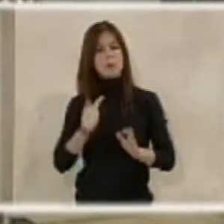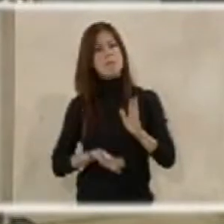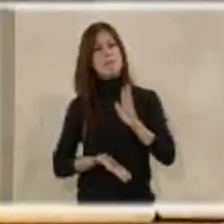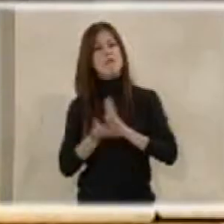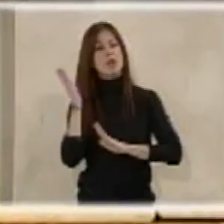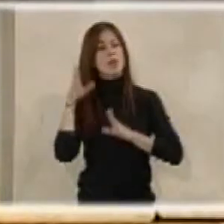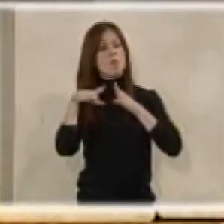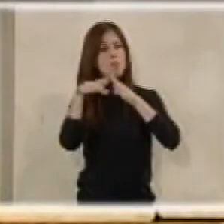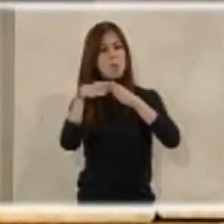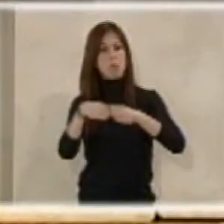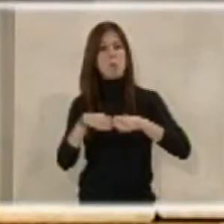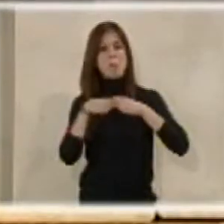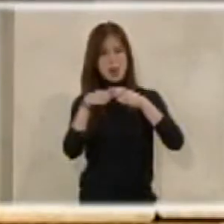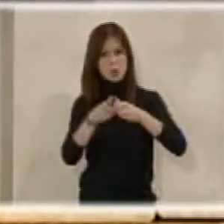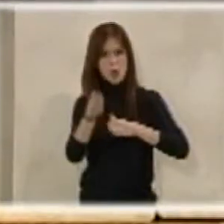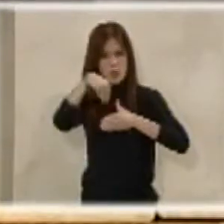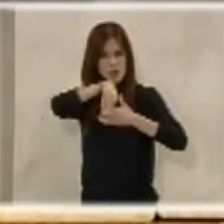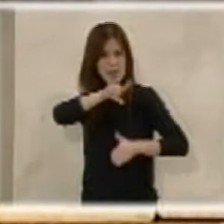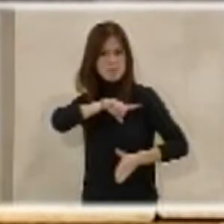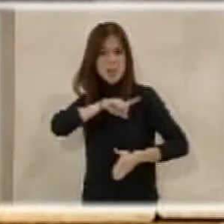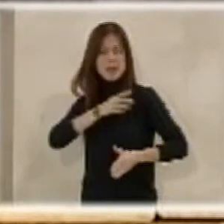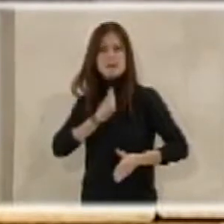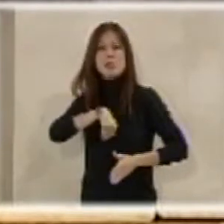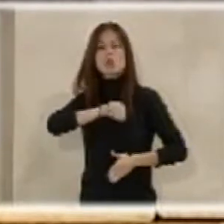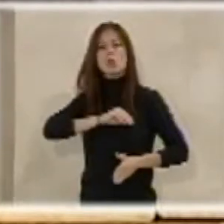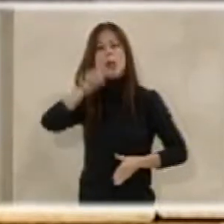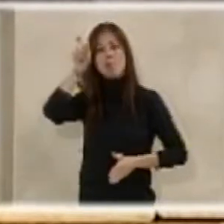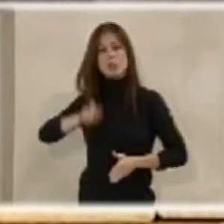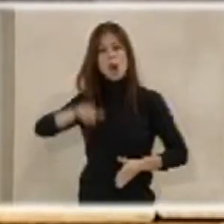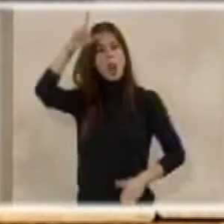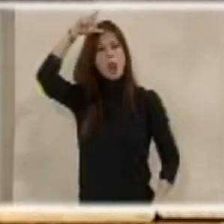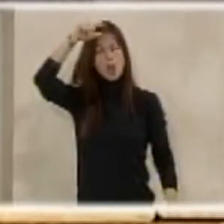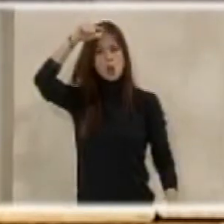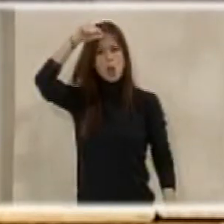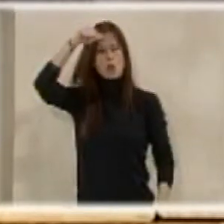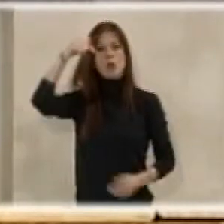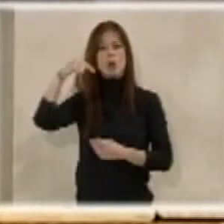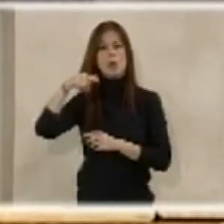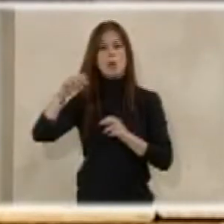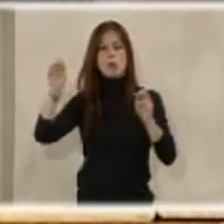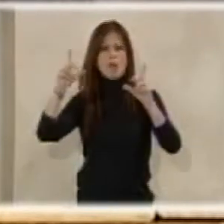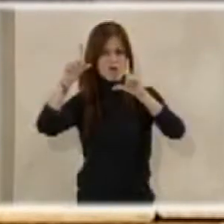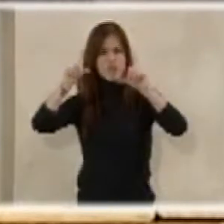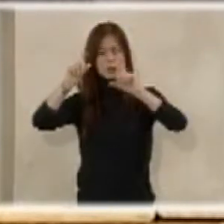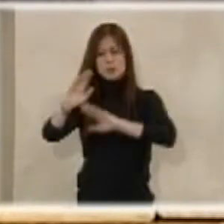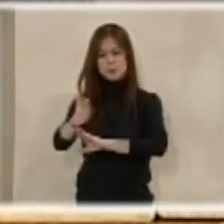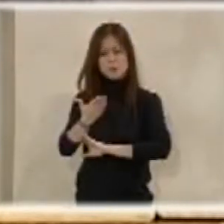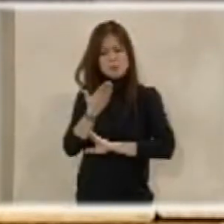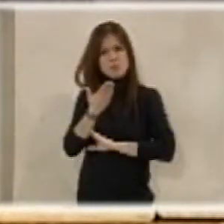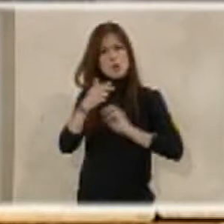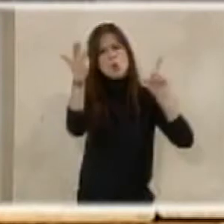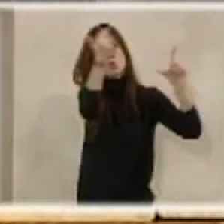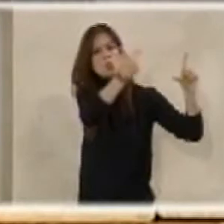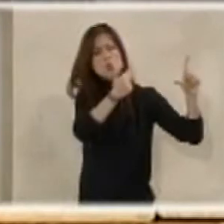barco que había traído la Armada Española y un legionario me enseñó una foto de un